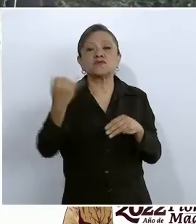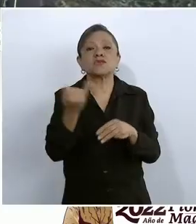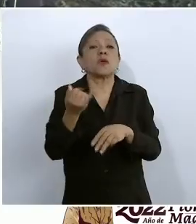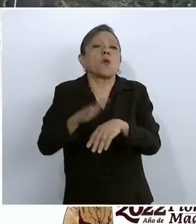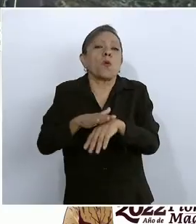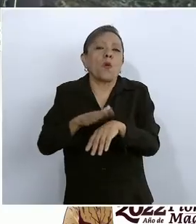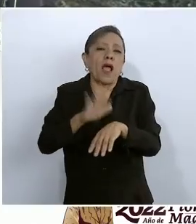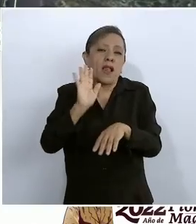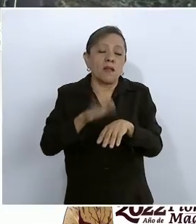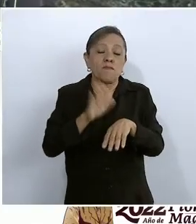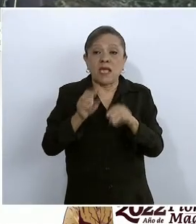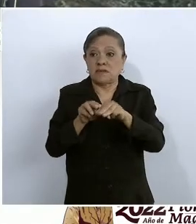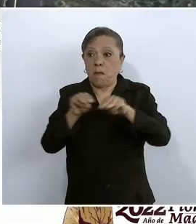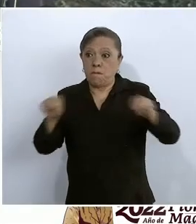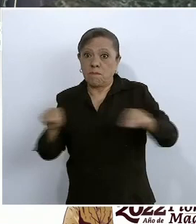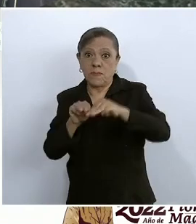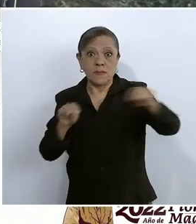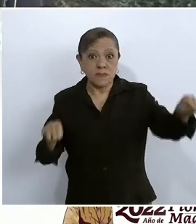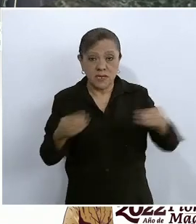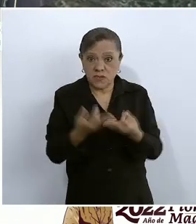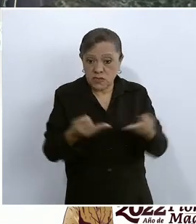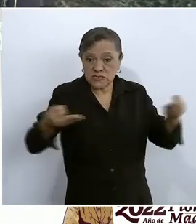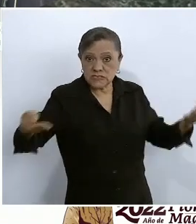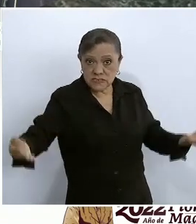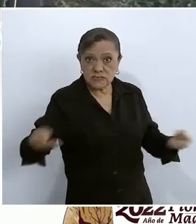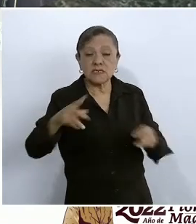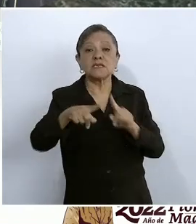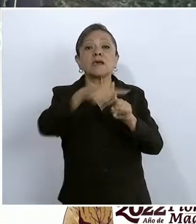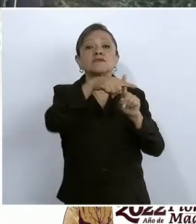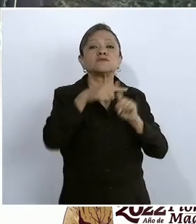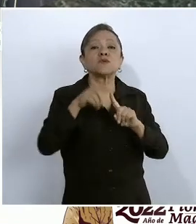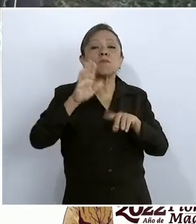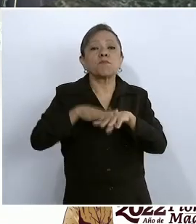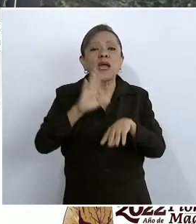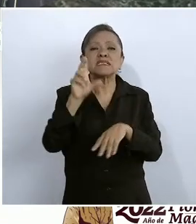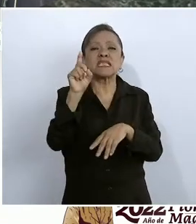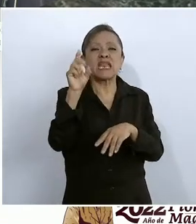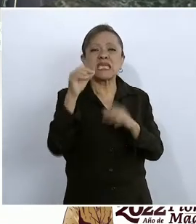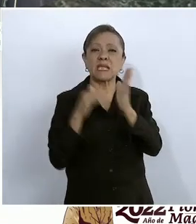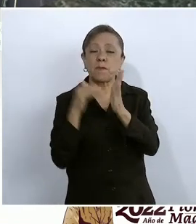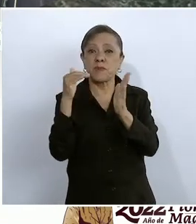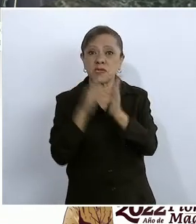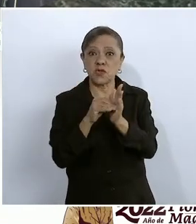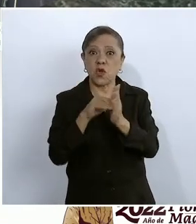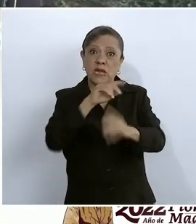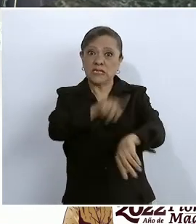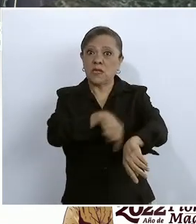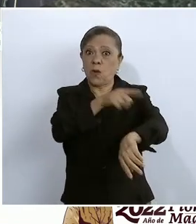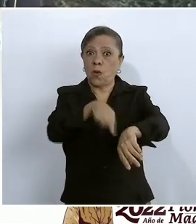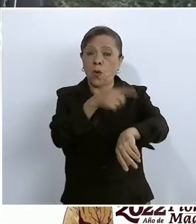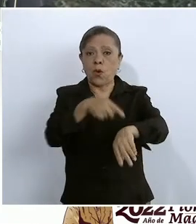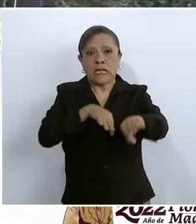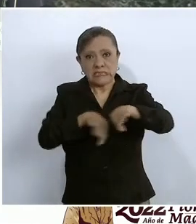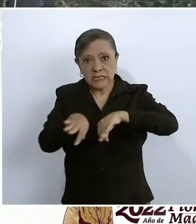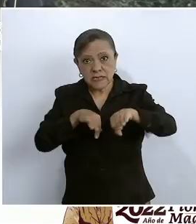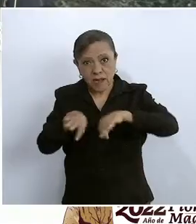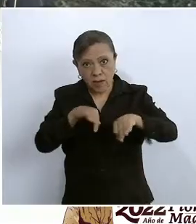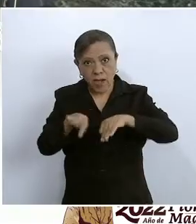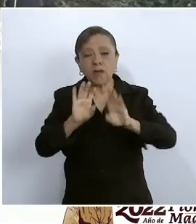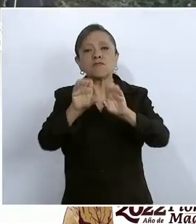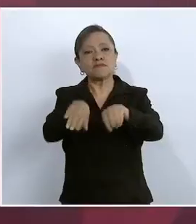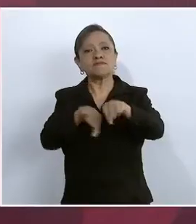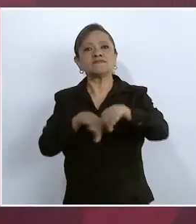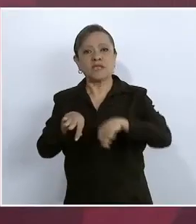además de sumar un total de 30 millones de horas de trabajo con empleos directos generados. Quisiera